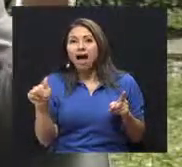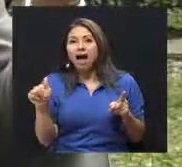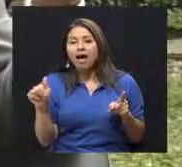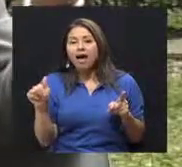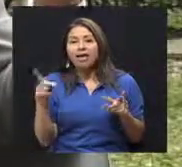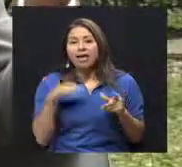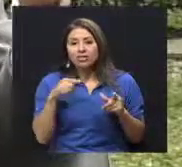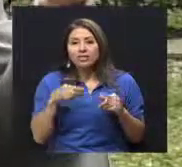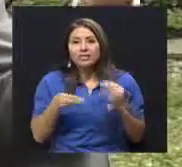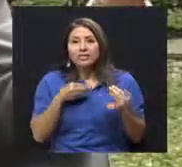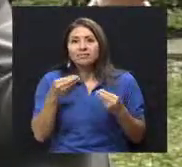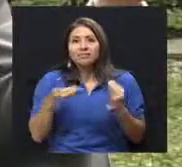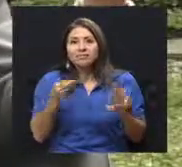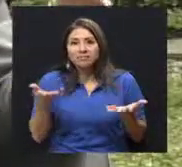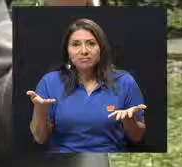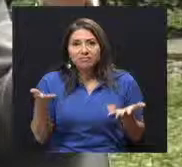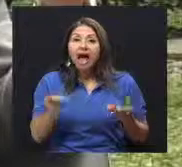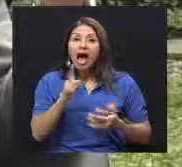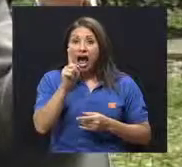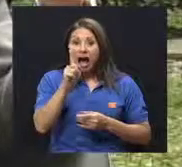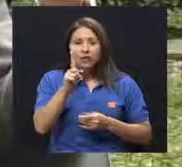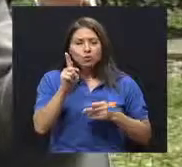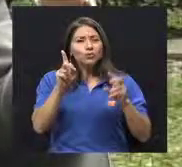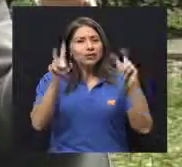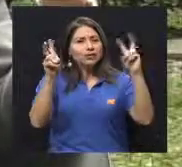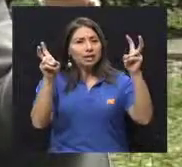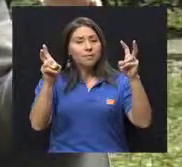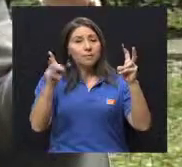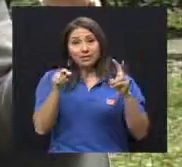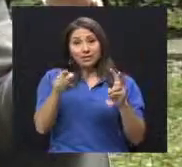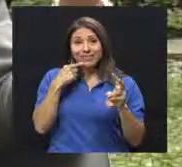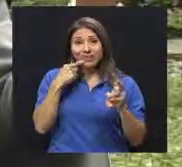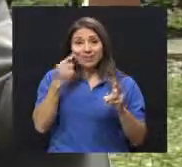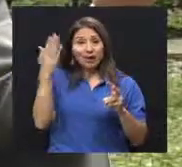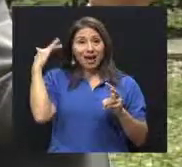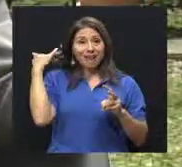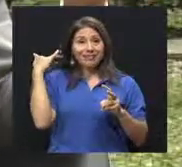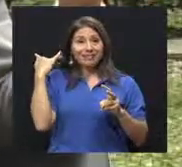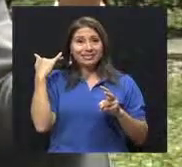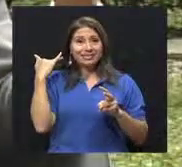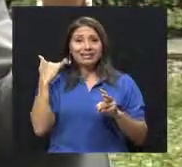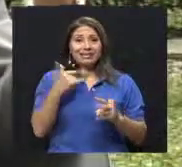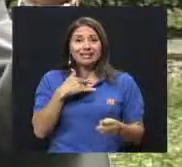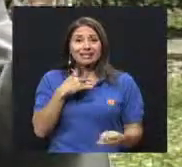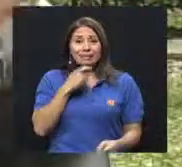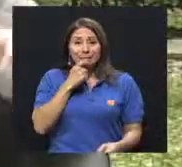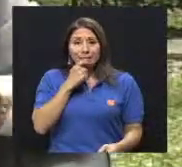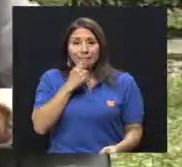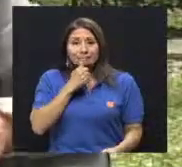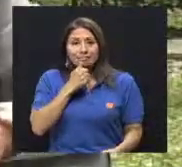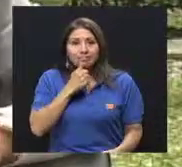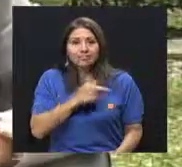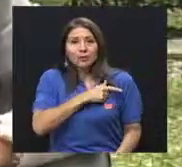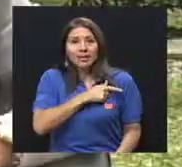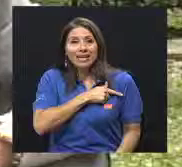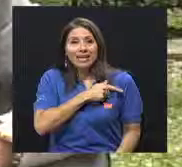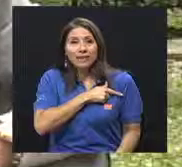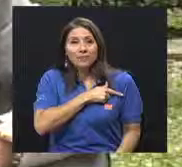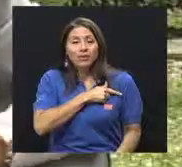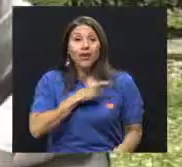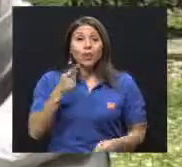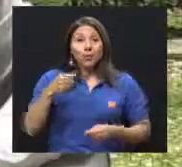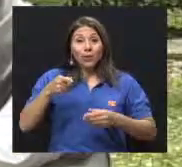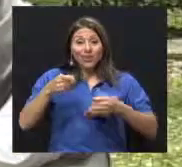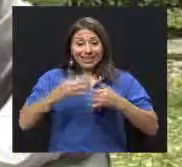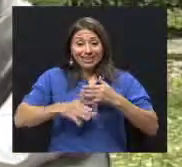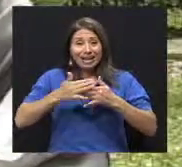Y hay un factor, que es lo que me citaste, lo que estabas diciendo antes de la orina. La persona, el azúcar sube y sube